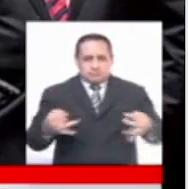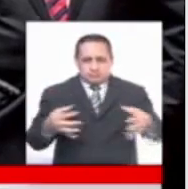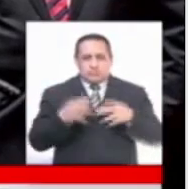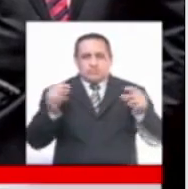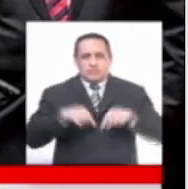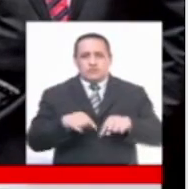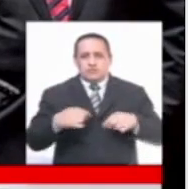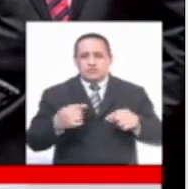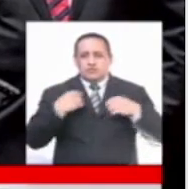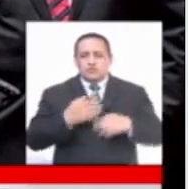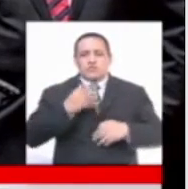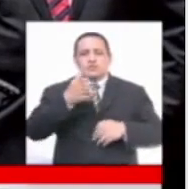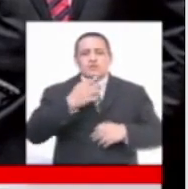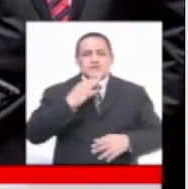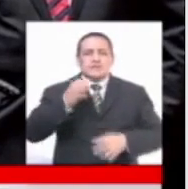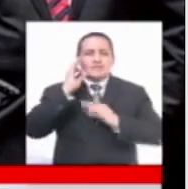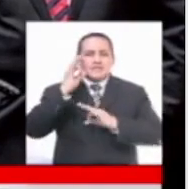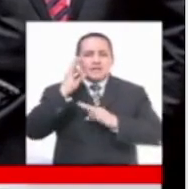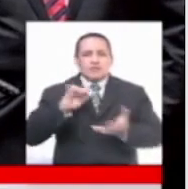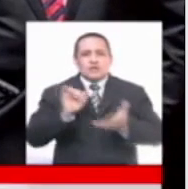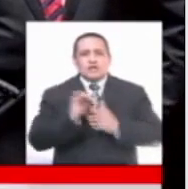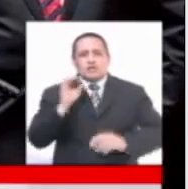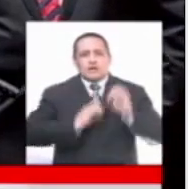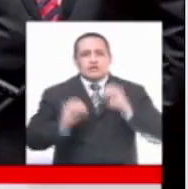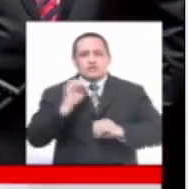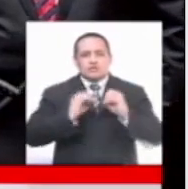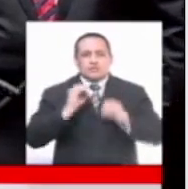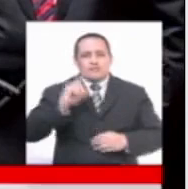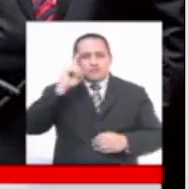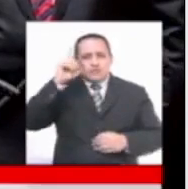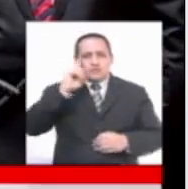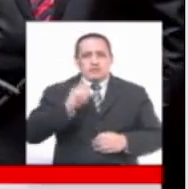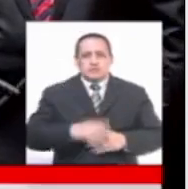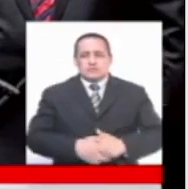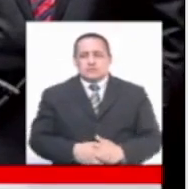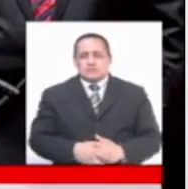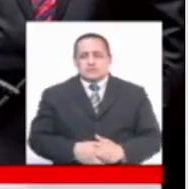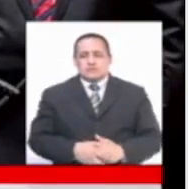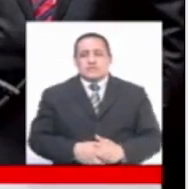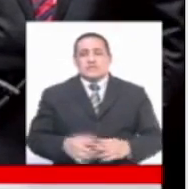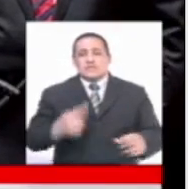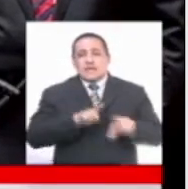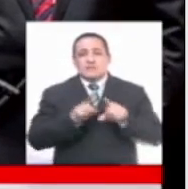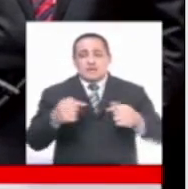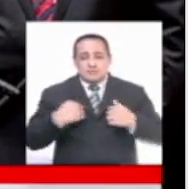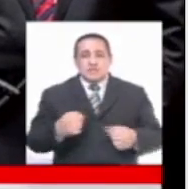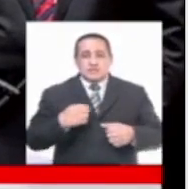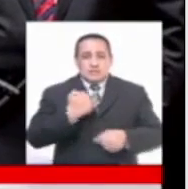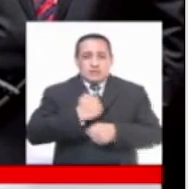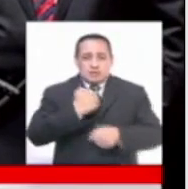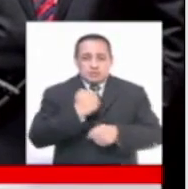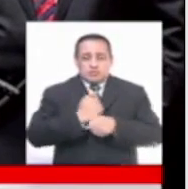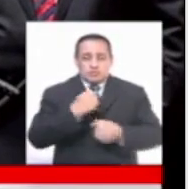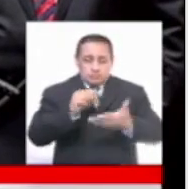Eso fue un seminario que lo organizó la Fundación No, estaba en mi agenda